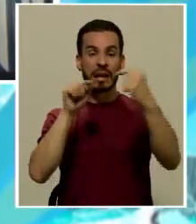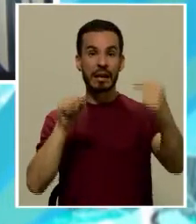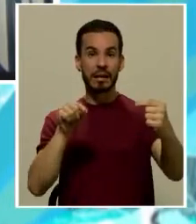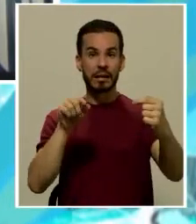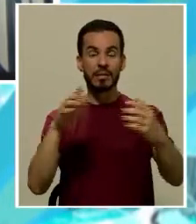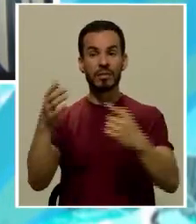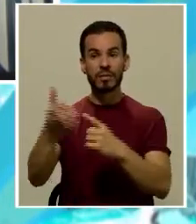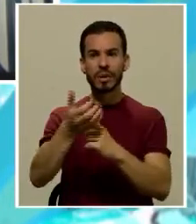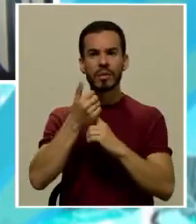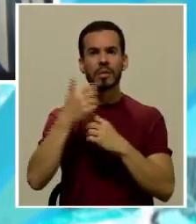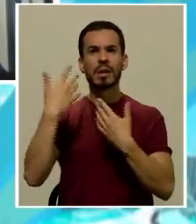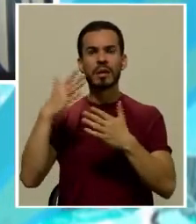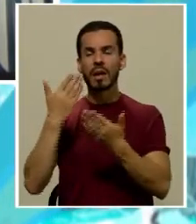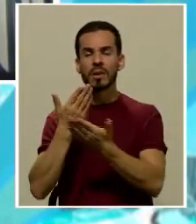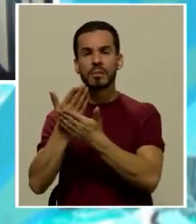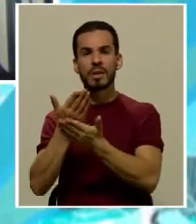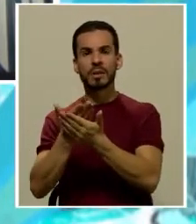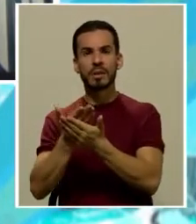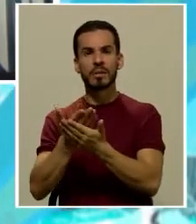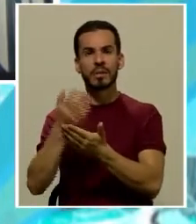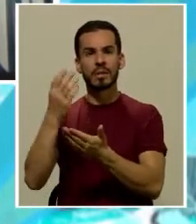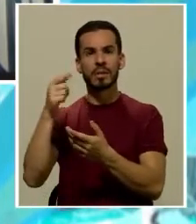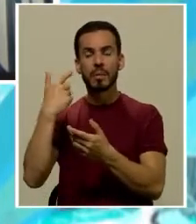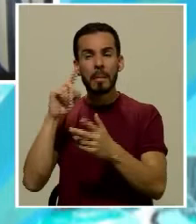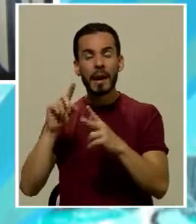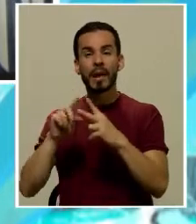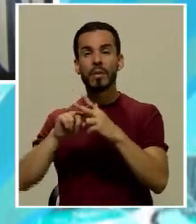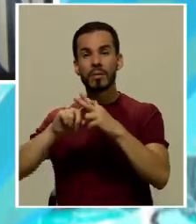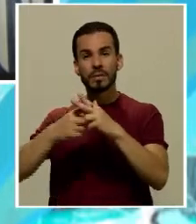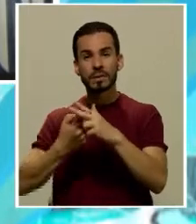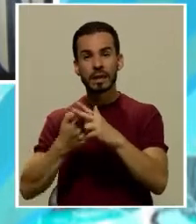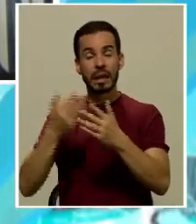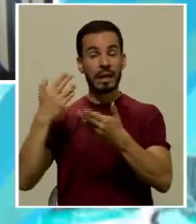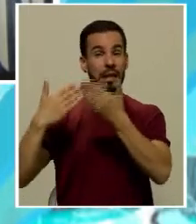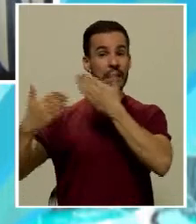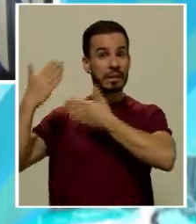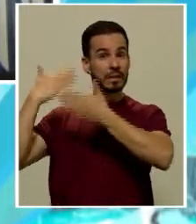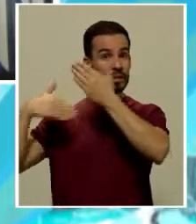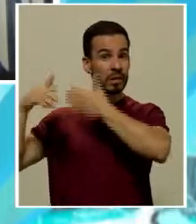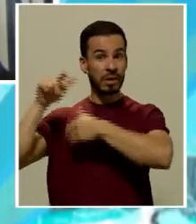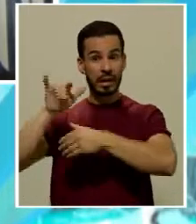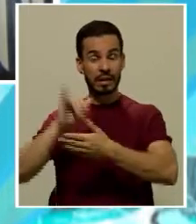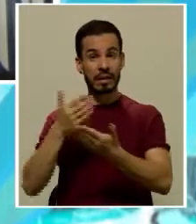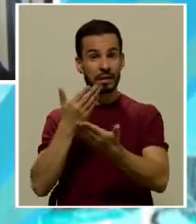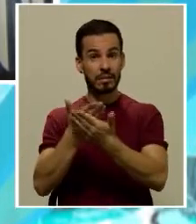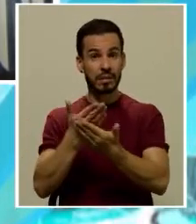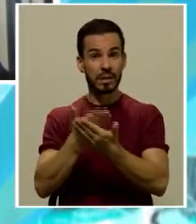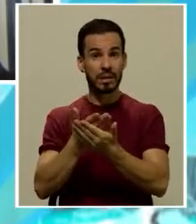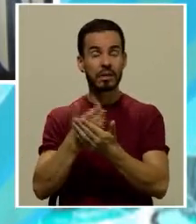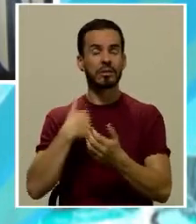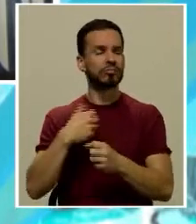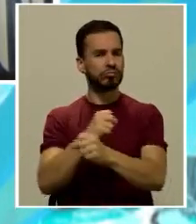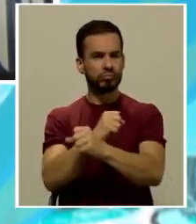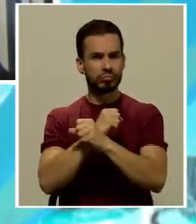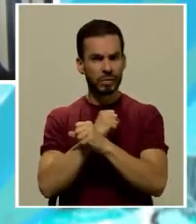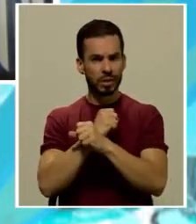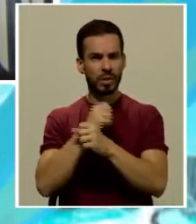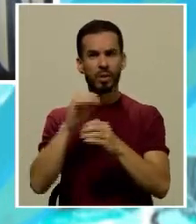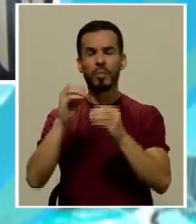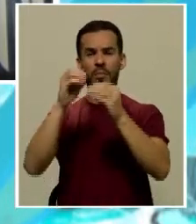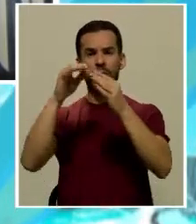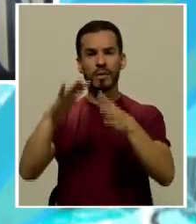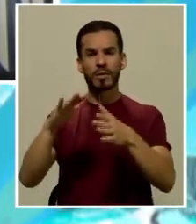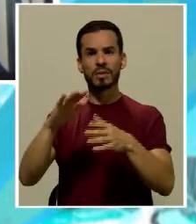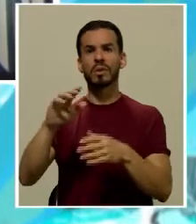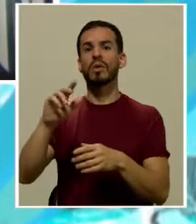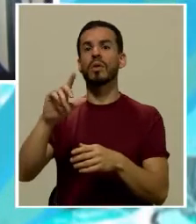por Yahoo en algunos de sus planteamientos, pero los orígenes históricos de esos planteamientos, y estoy seguro que el profesor Javier